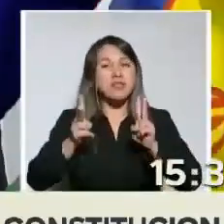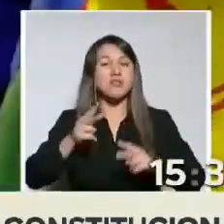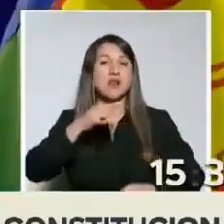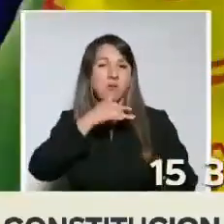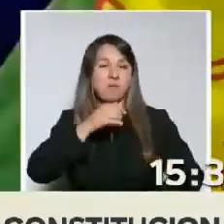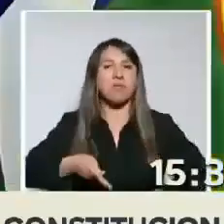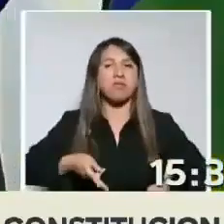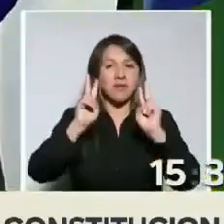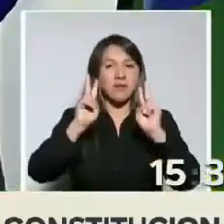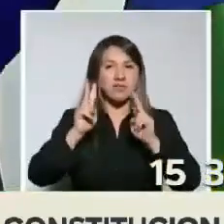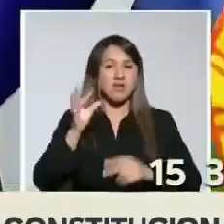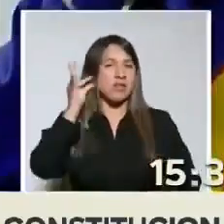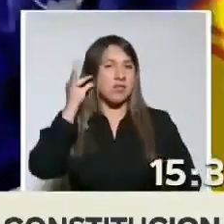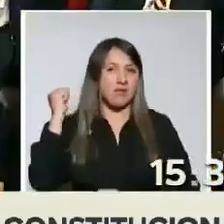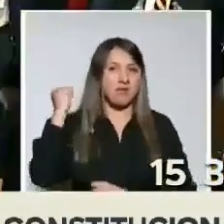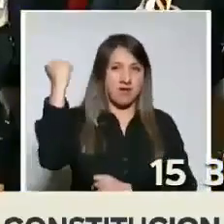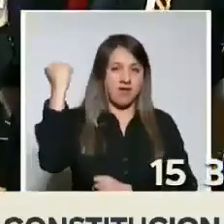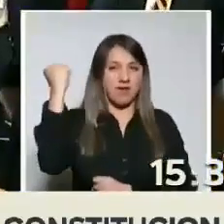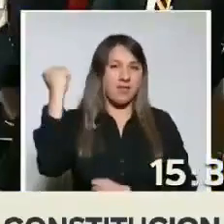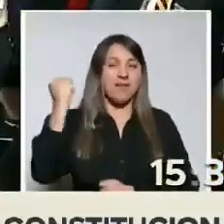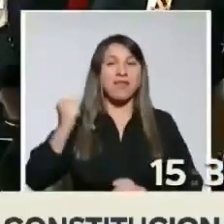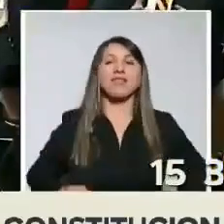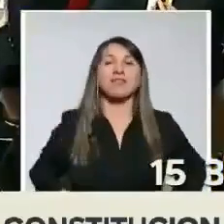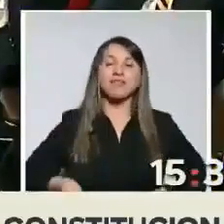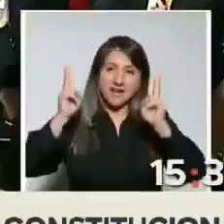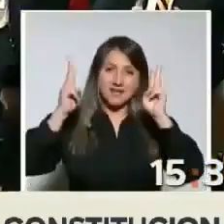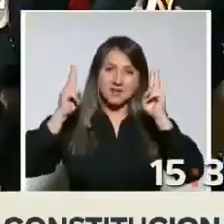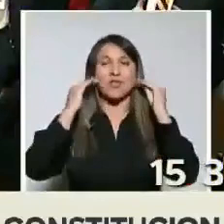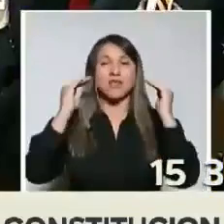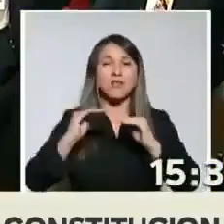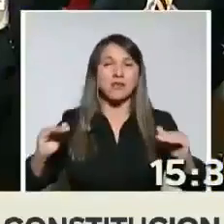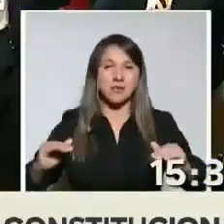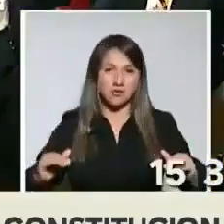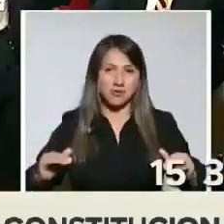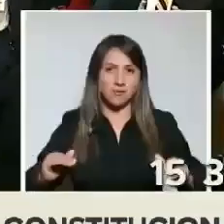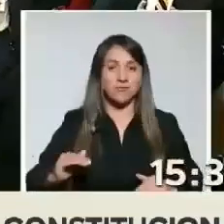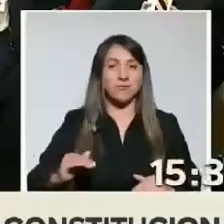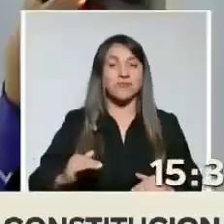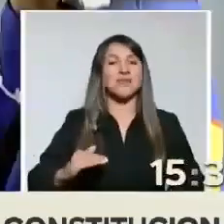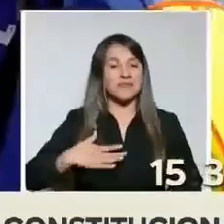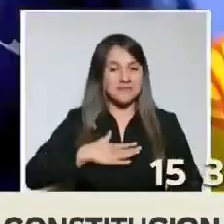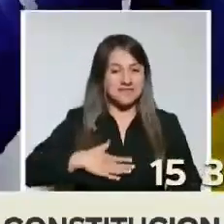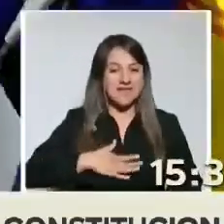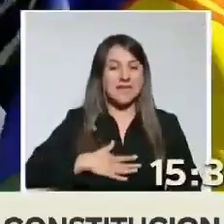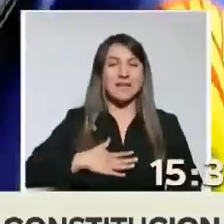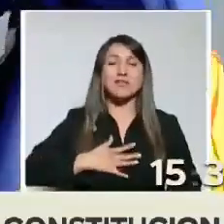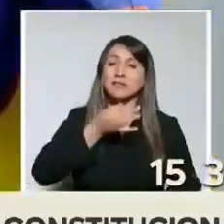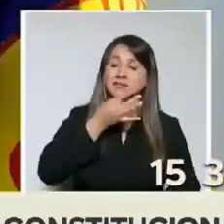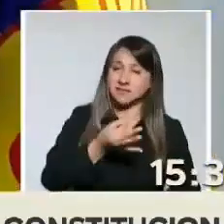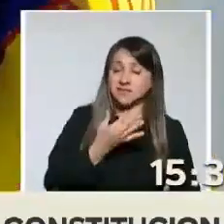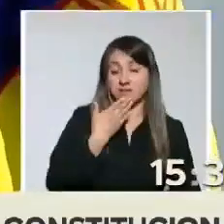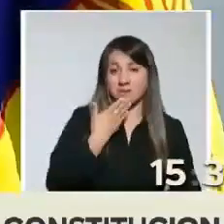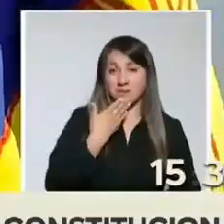derechos de las mujeres, por los derechos de los niños. Quiero expresar también